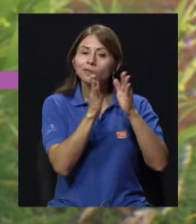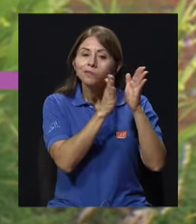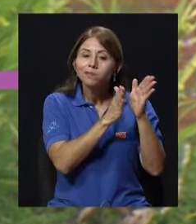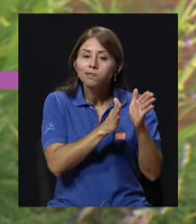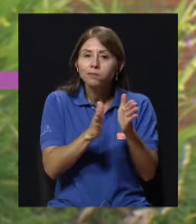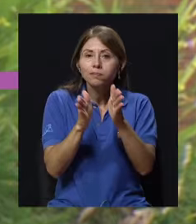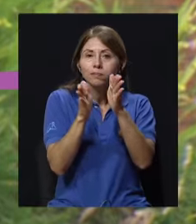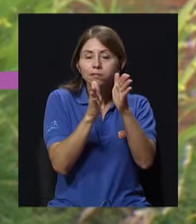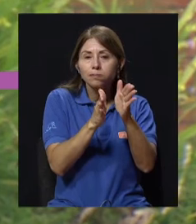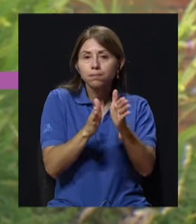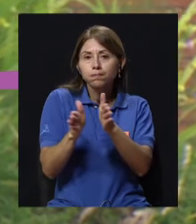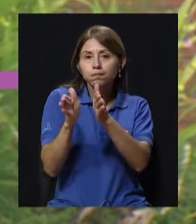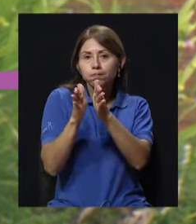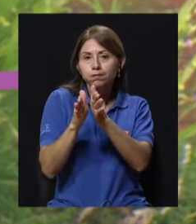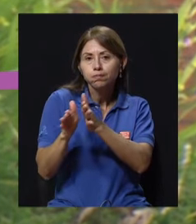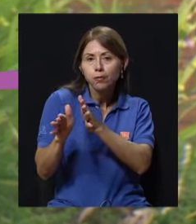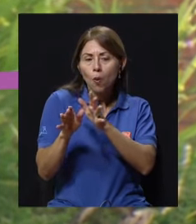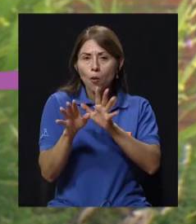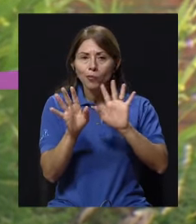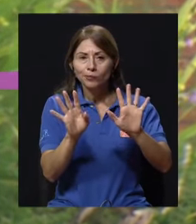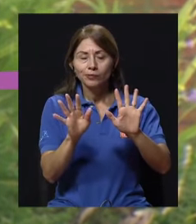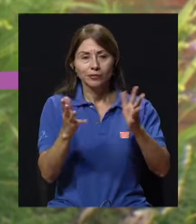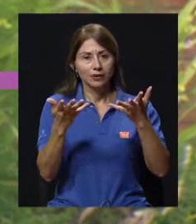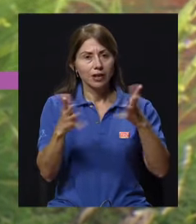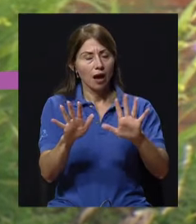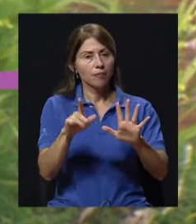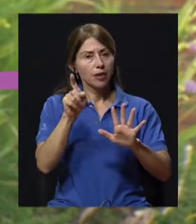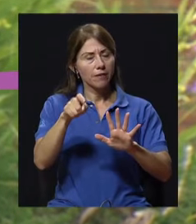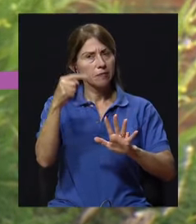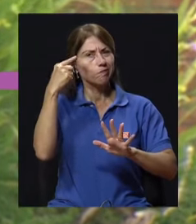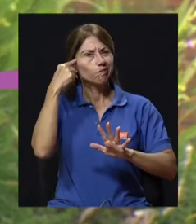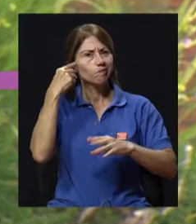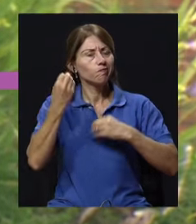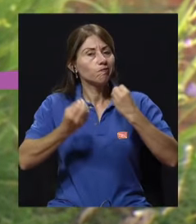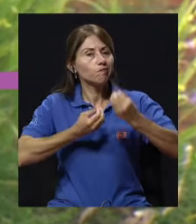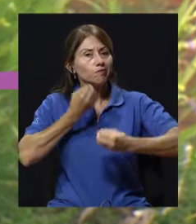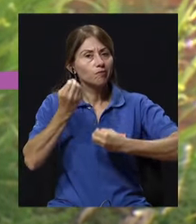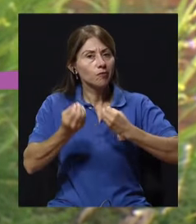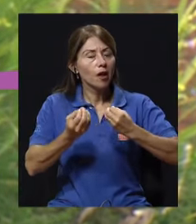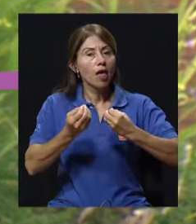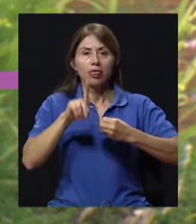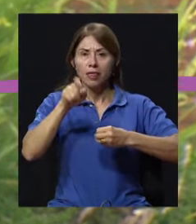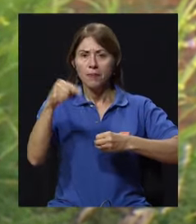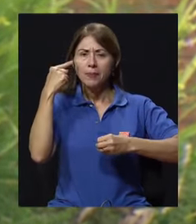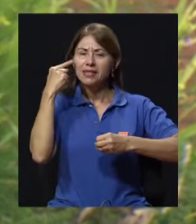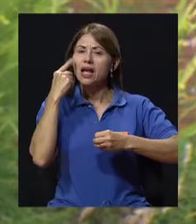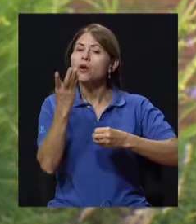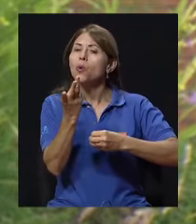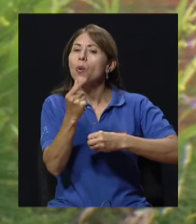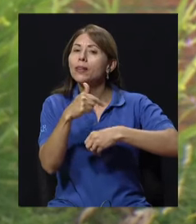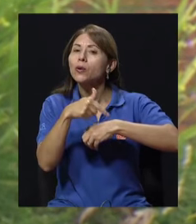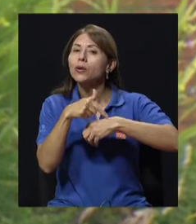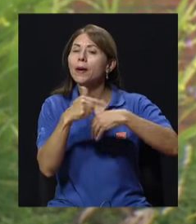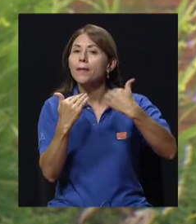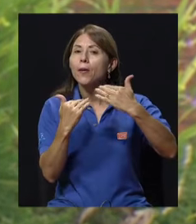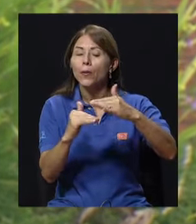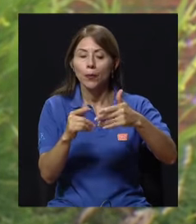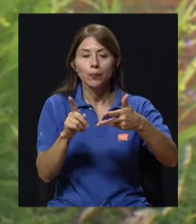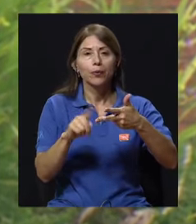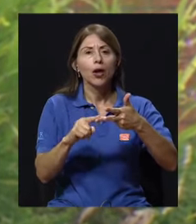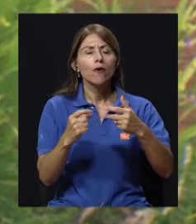Ya tiene que tener una planificación, ya tiene que tener duración, tiene que tener intensidad